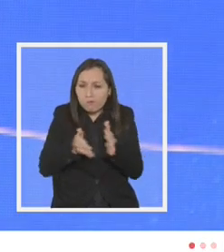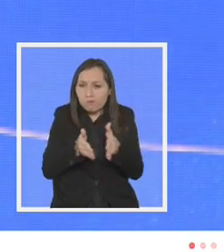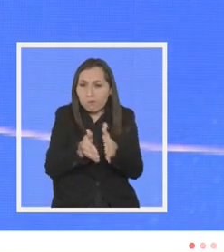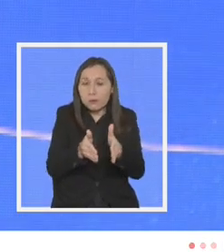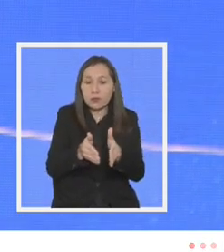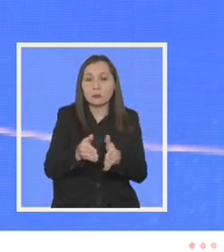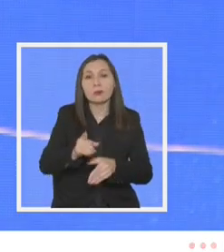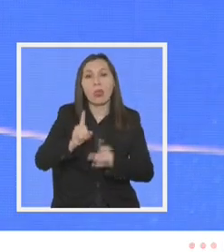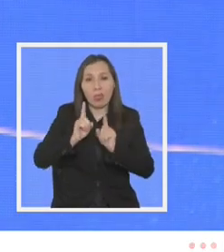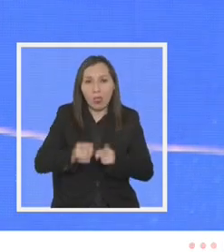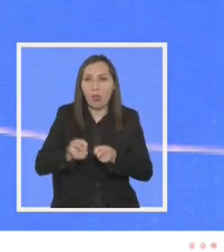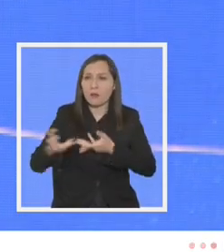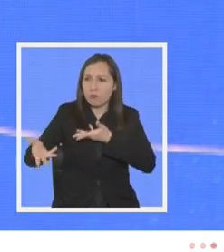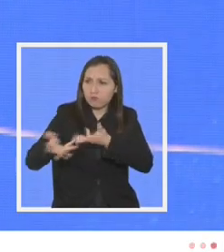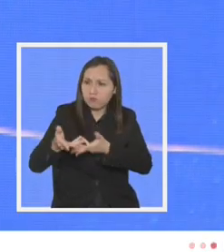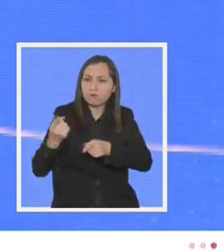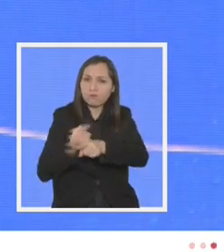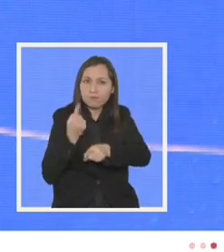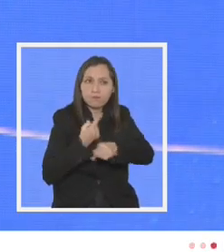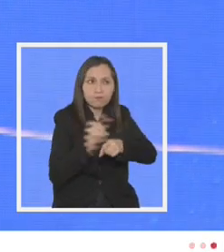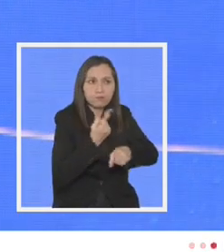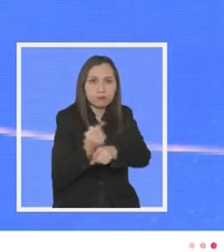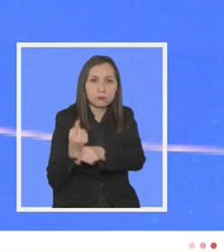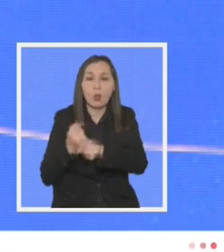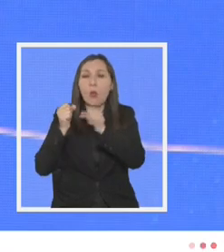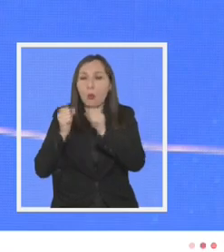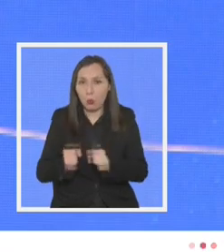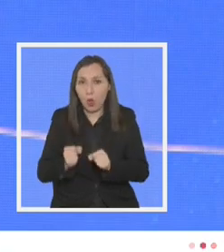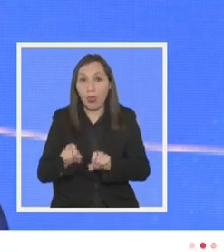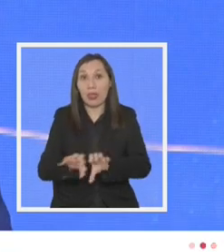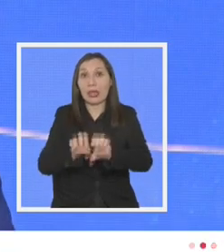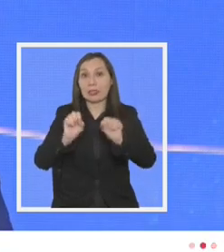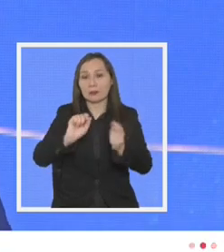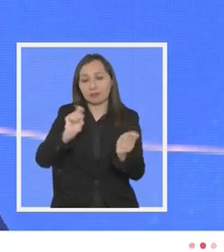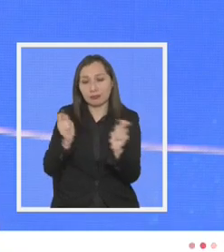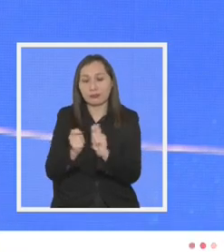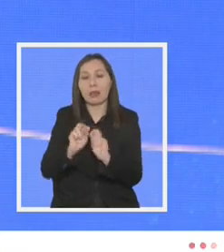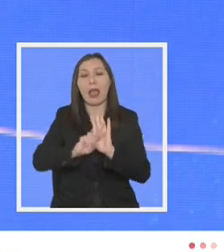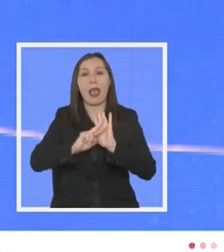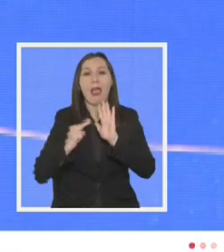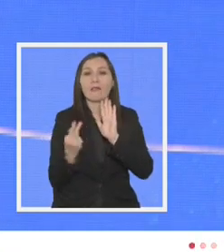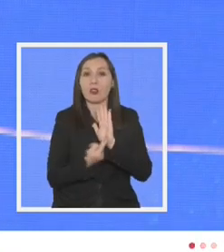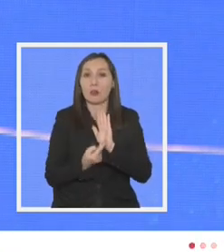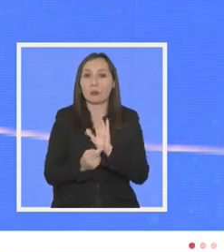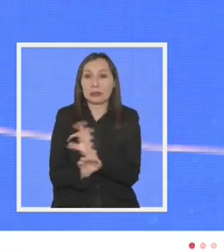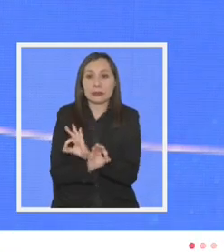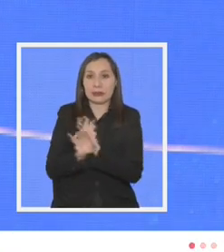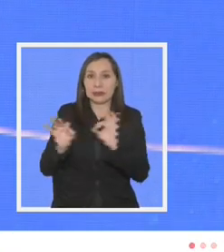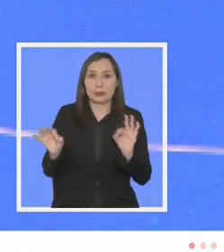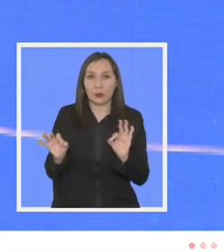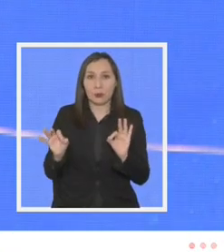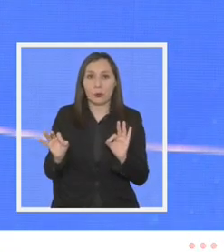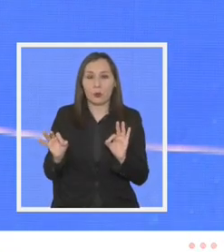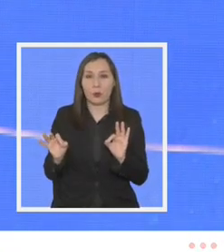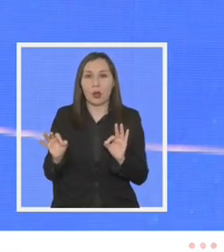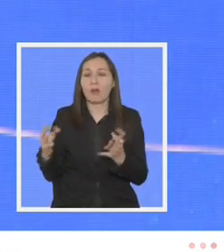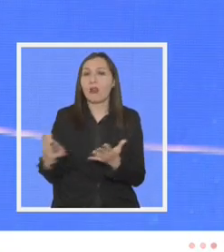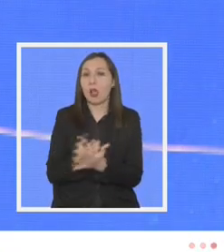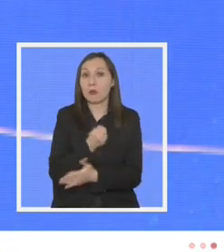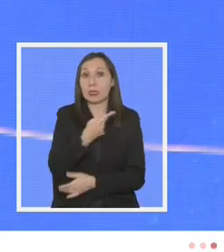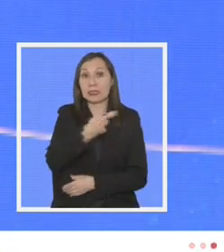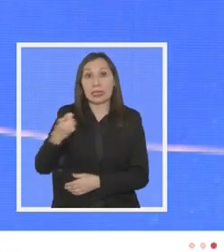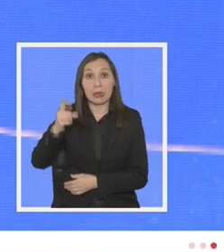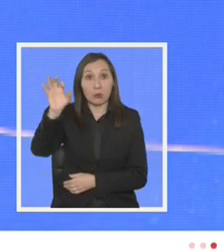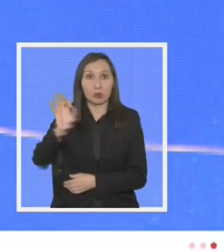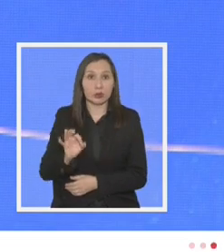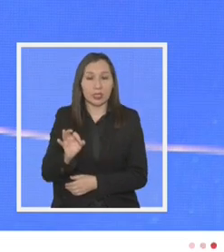que vamos a tener que dialogar para poder sacar adelante las reformas en donde nadie va a conseguir el